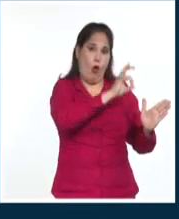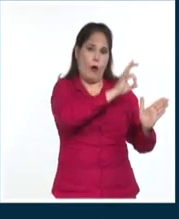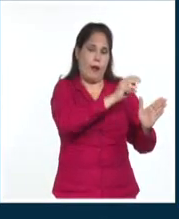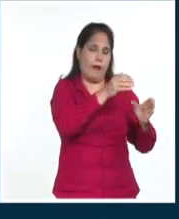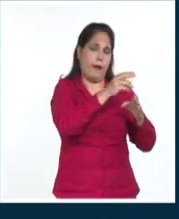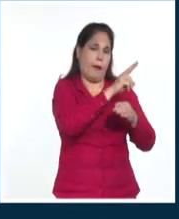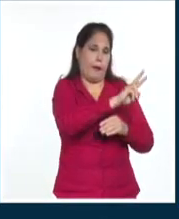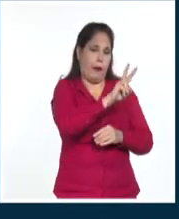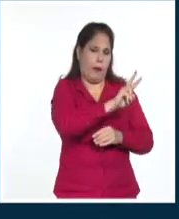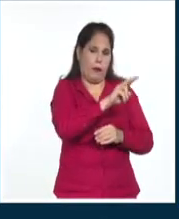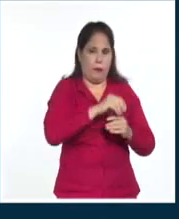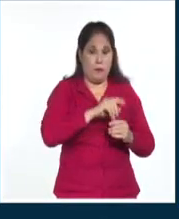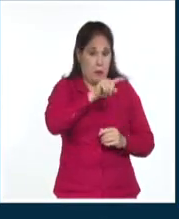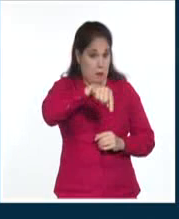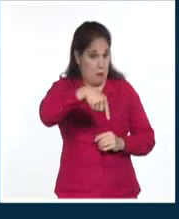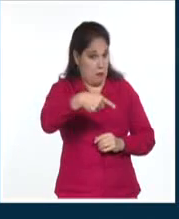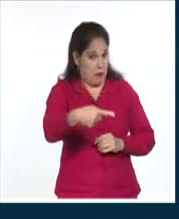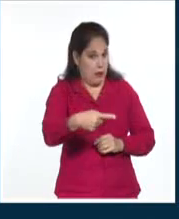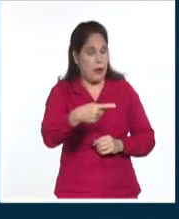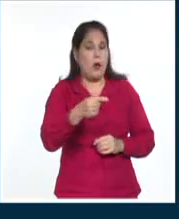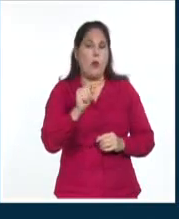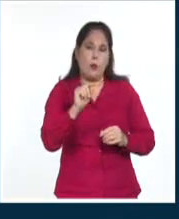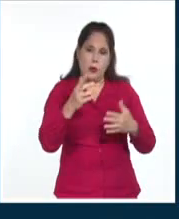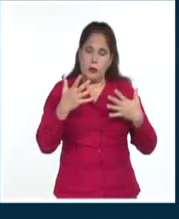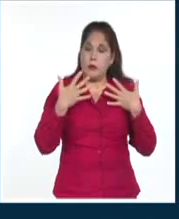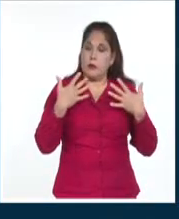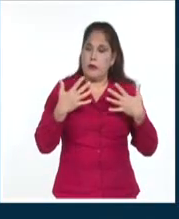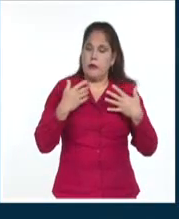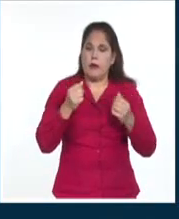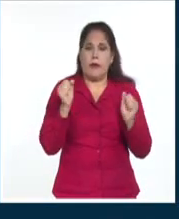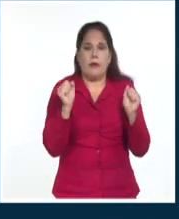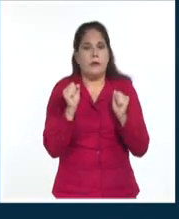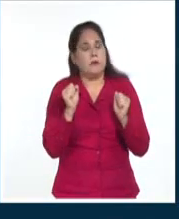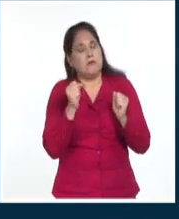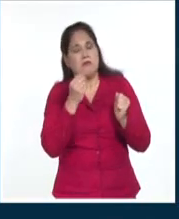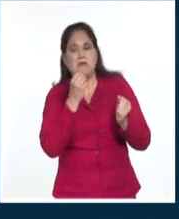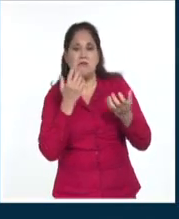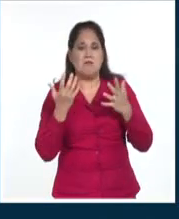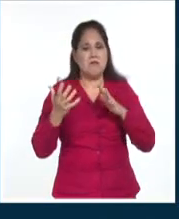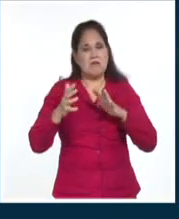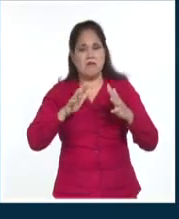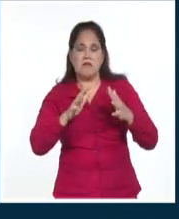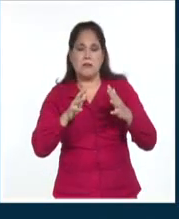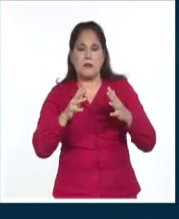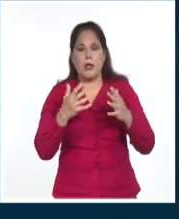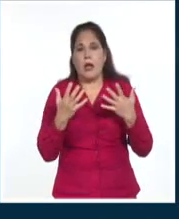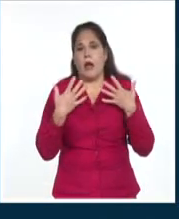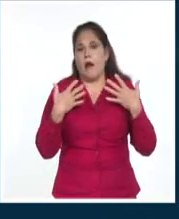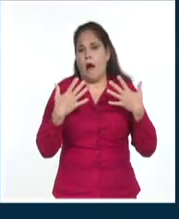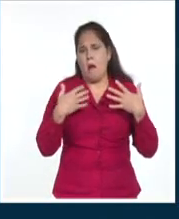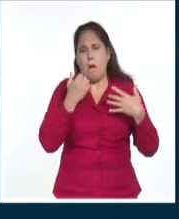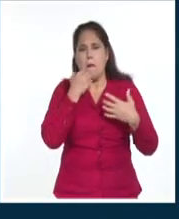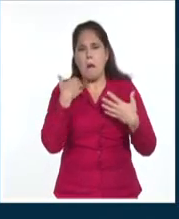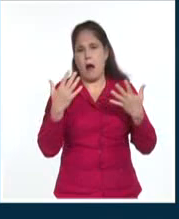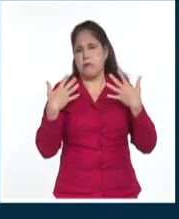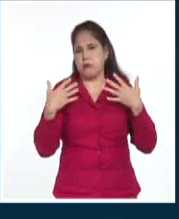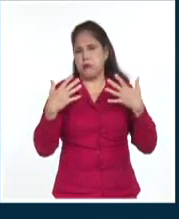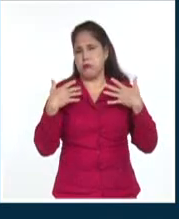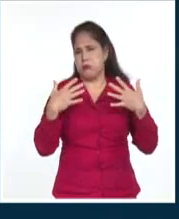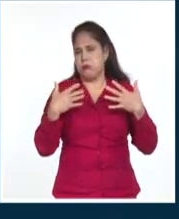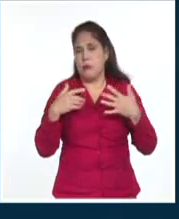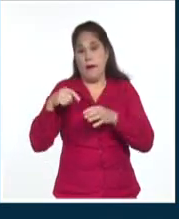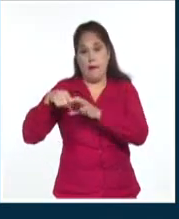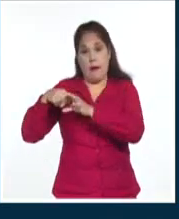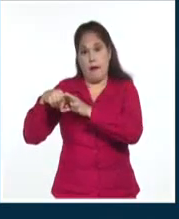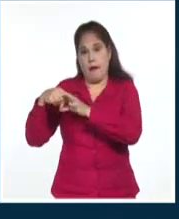ahora bien, mañana subirá ya la temperatura y tendremos temperatura máxima en la tarde de 30 a 31 grados excepto la Isla